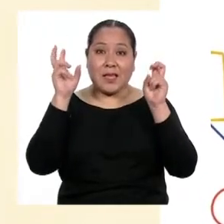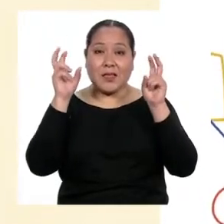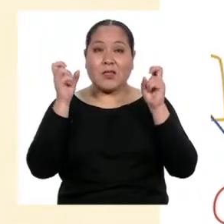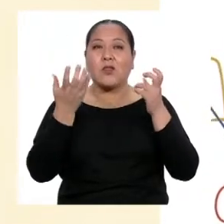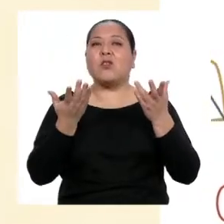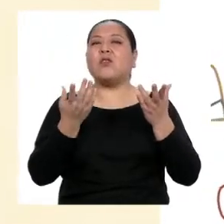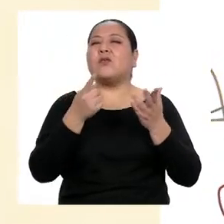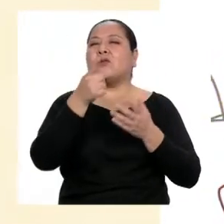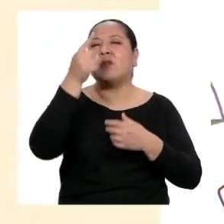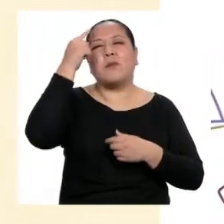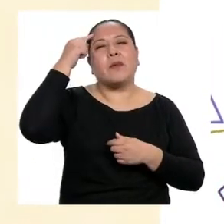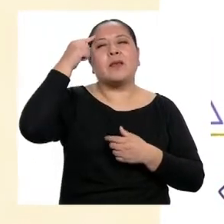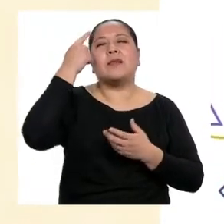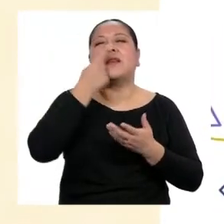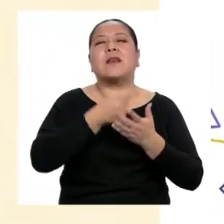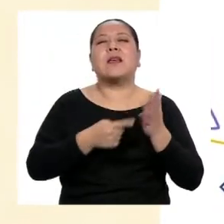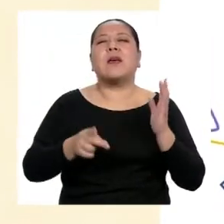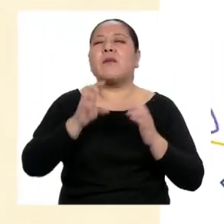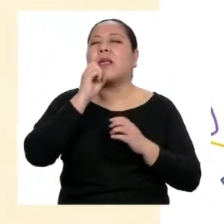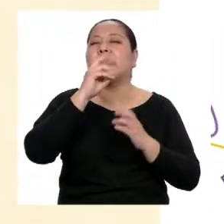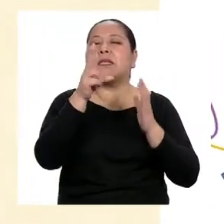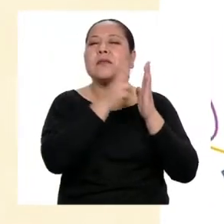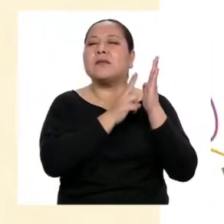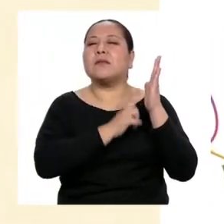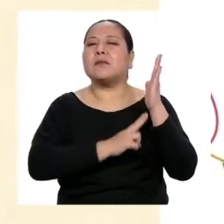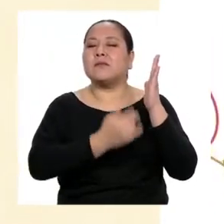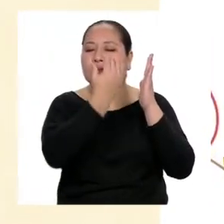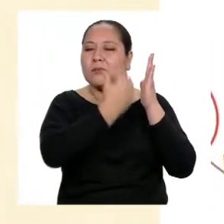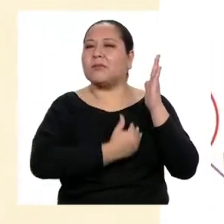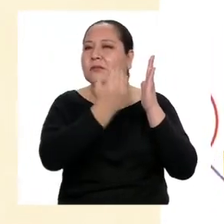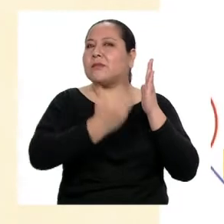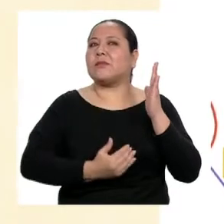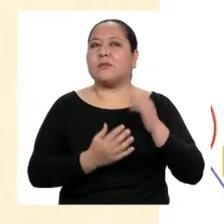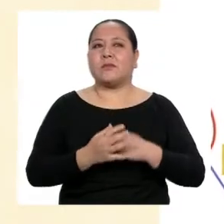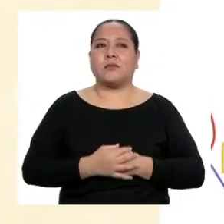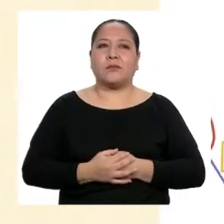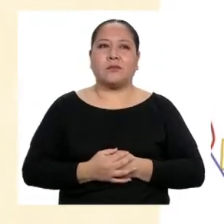¿de qué creen que tratará la lectura de este texto?